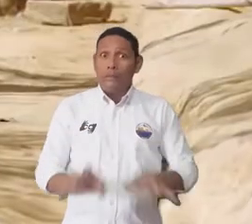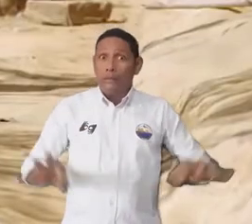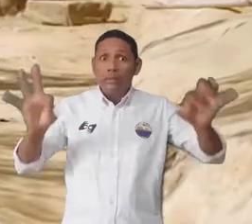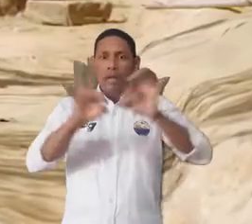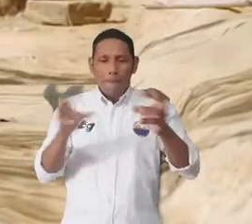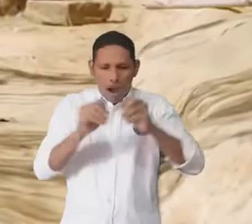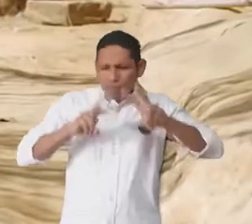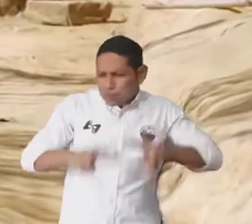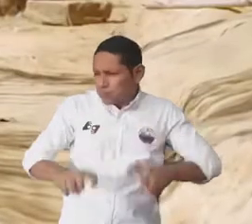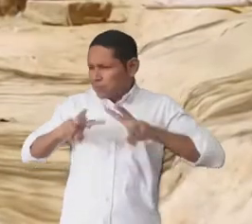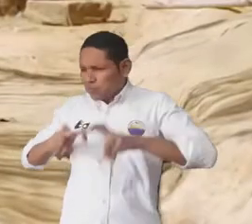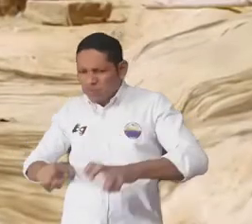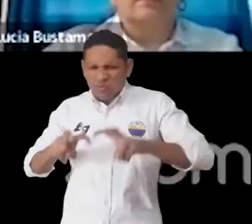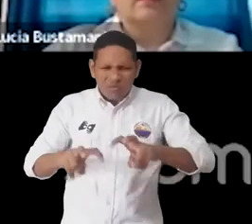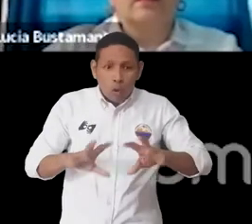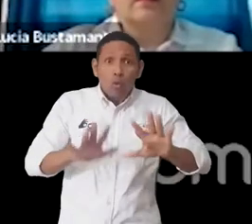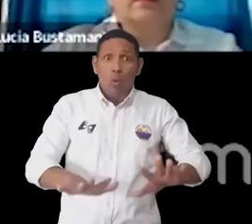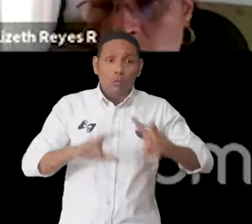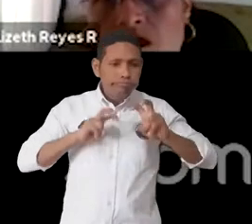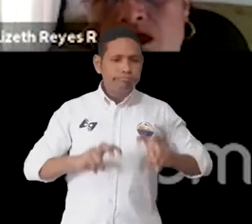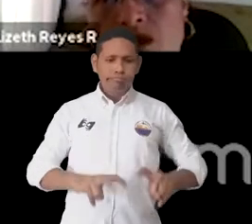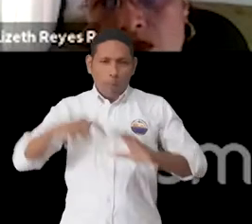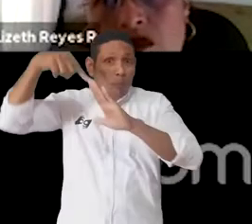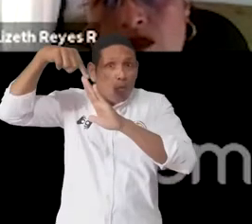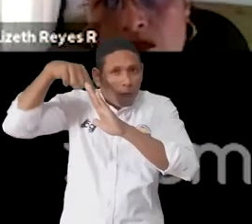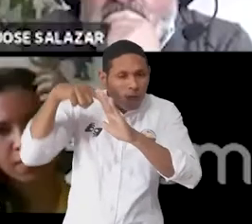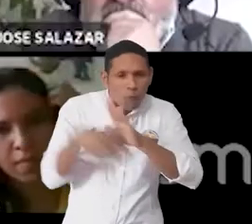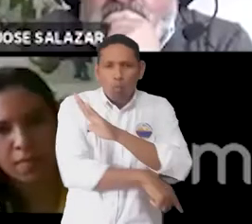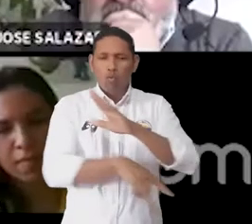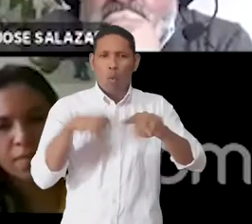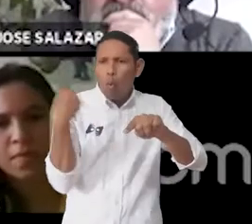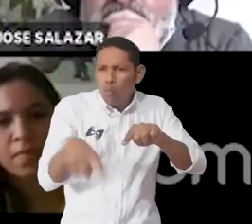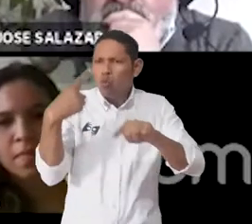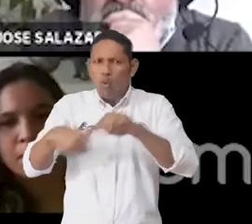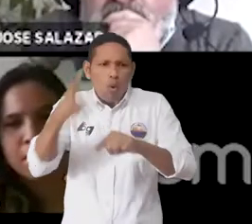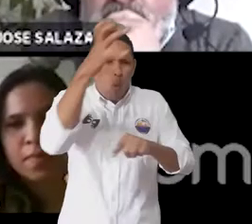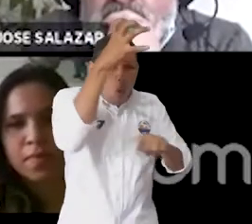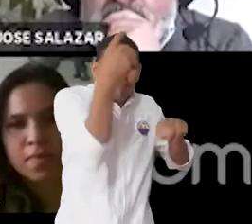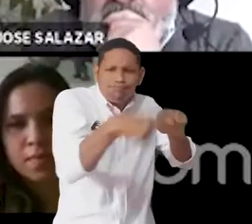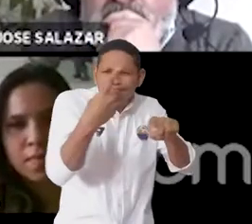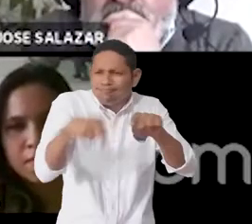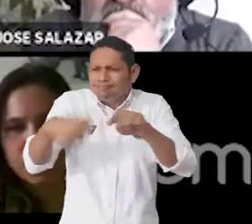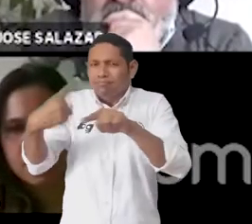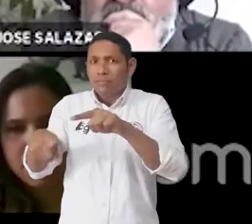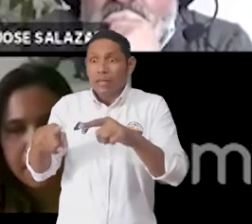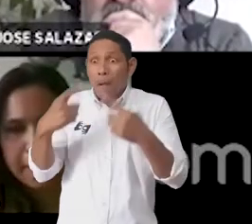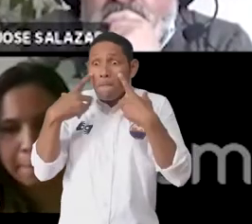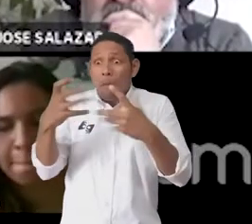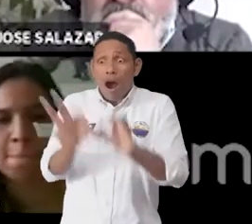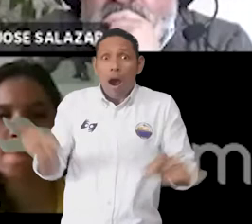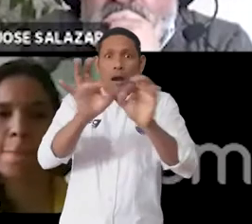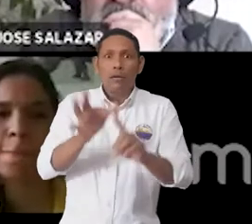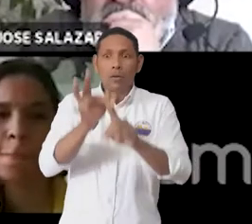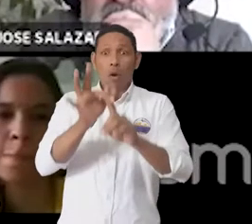indagando sobre ideologías de investigación en diferentes campos del conocimiento, pero principalmente asumir